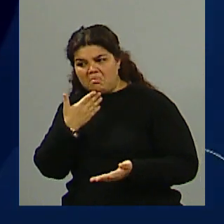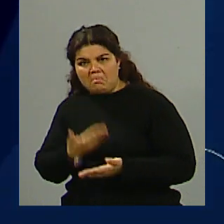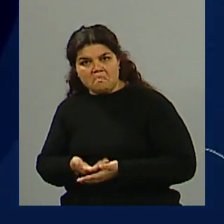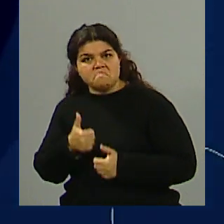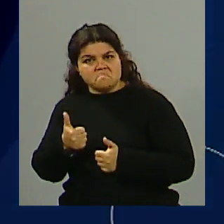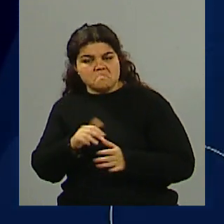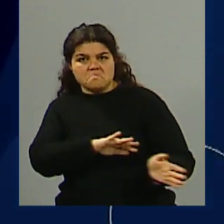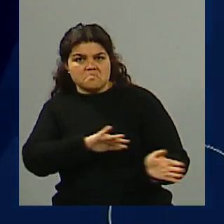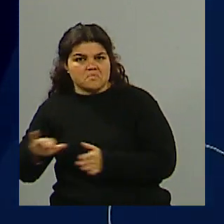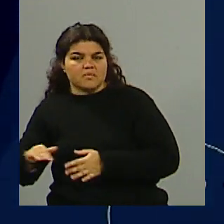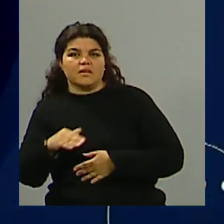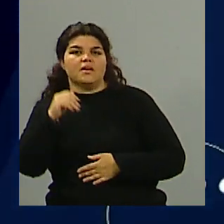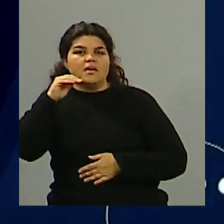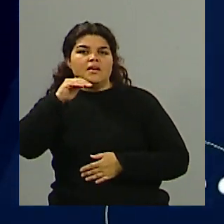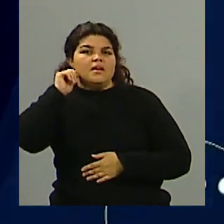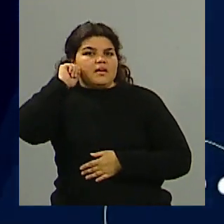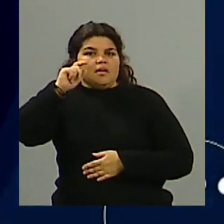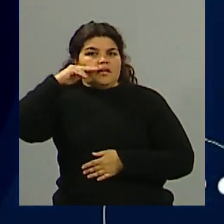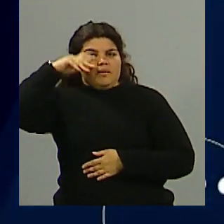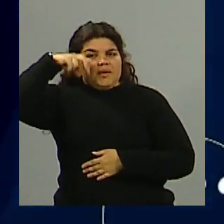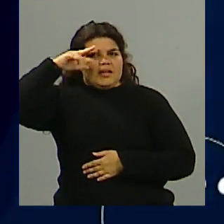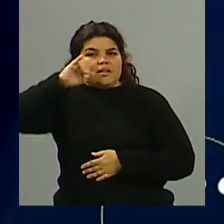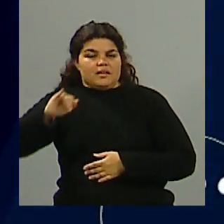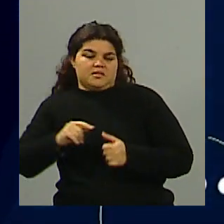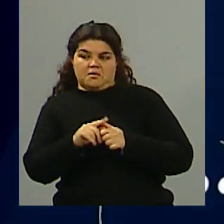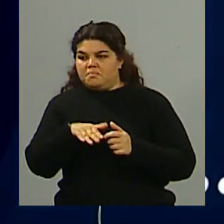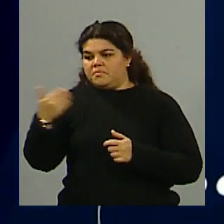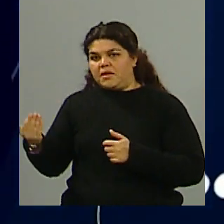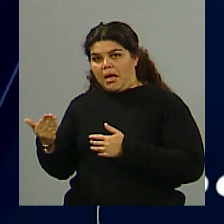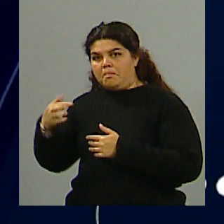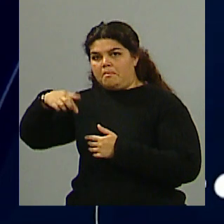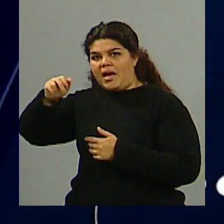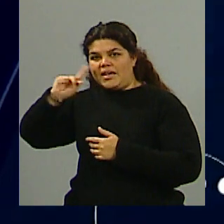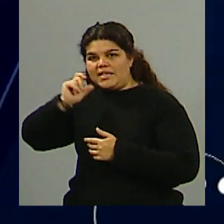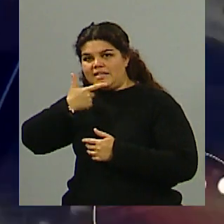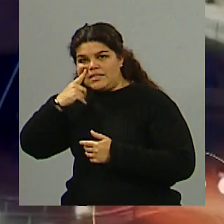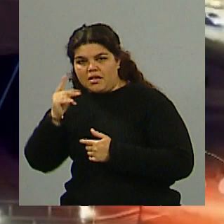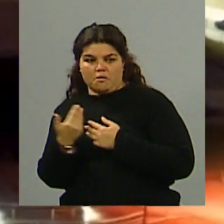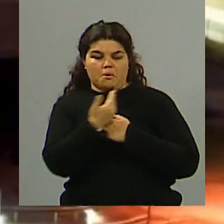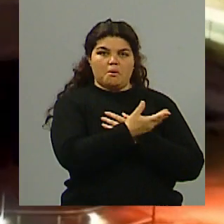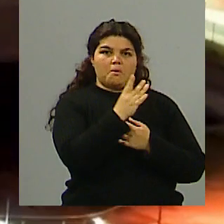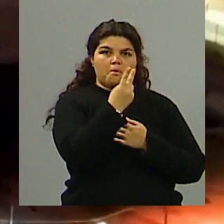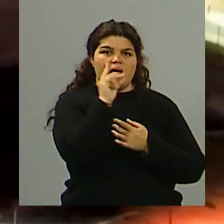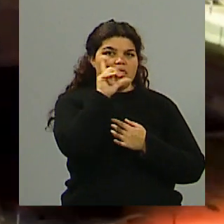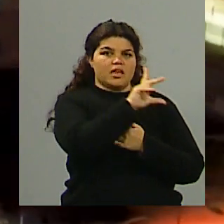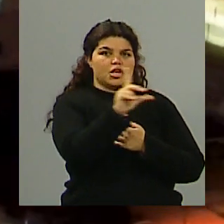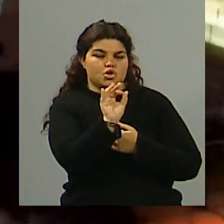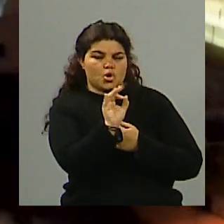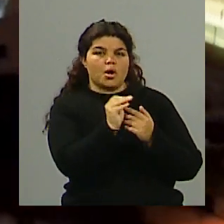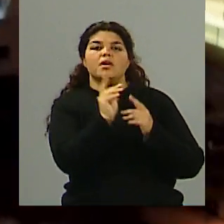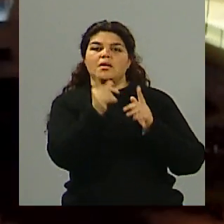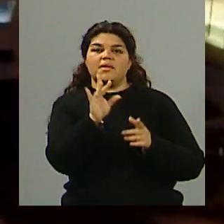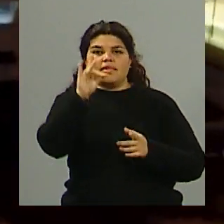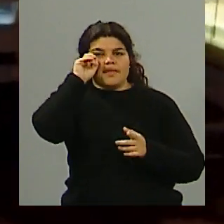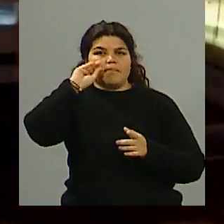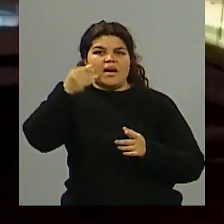saludó a todos los que estaban cerca, a Parisi, a Vadillo, también lo saludó, a Omar de Barzi también lo saludó, que es un